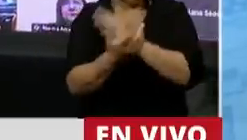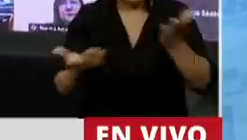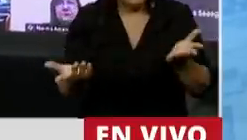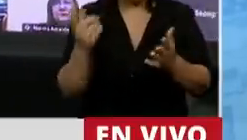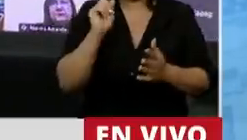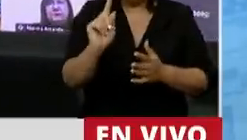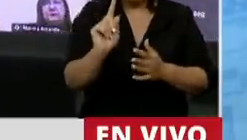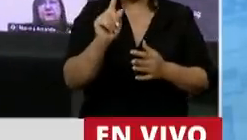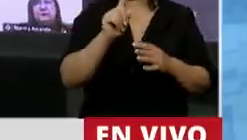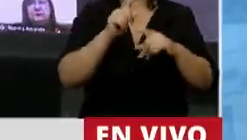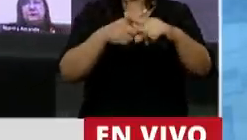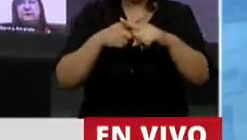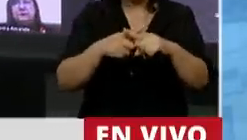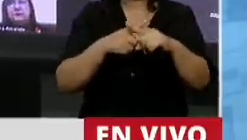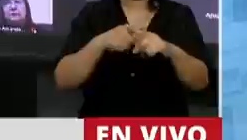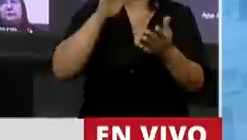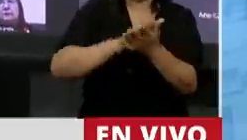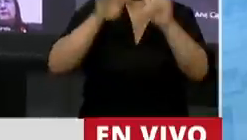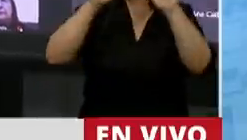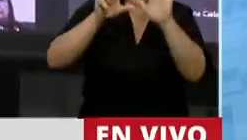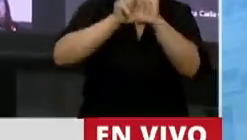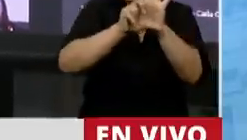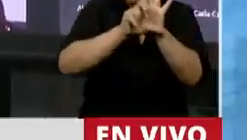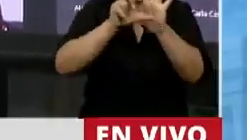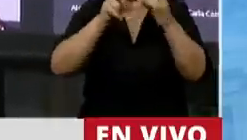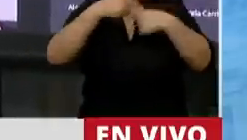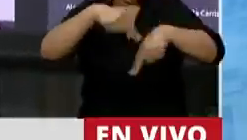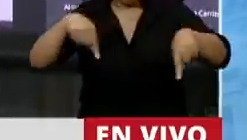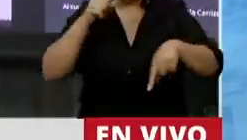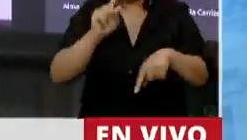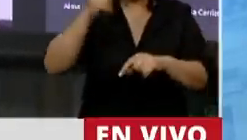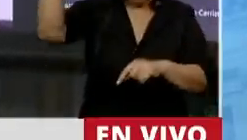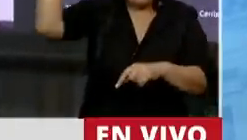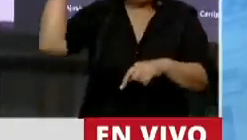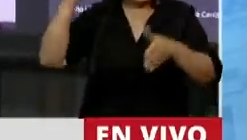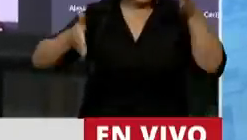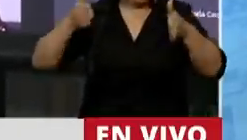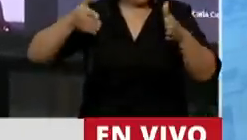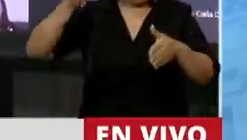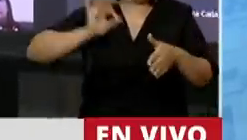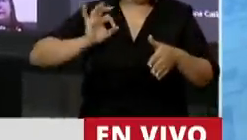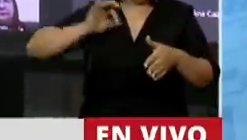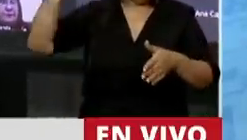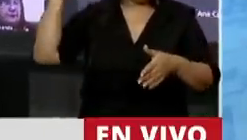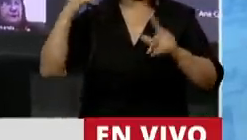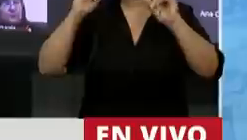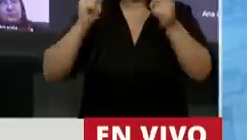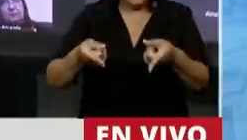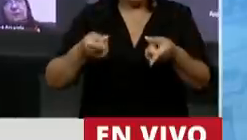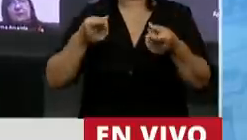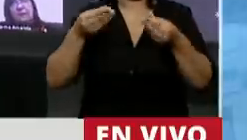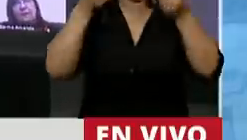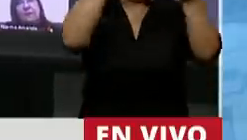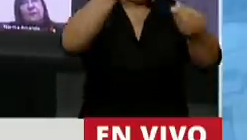discusión al plano jurídico, quiero decirles que también en aquella época hubo presentaciones en la